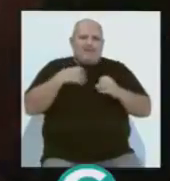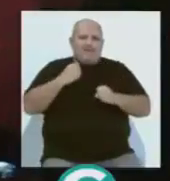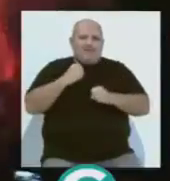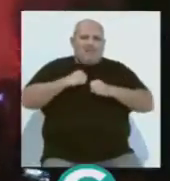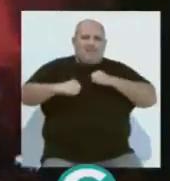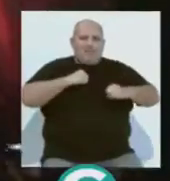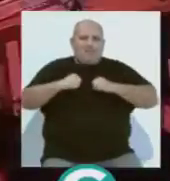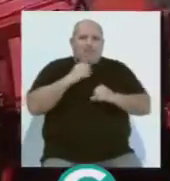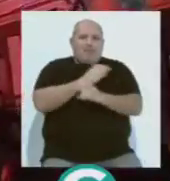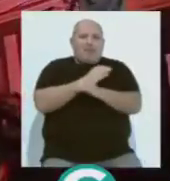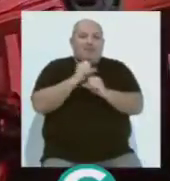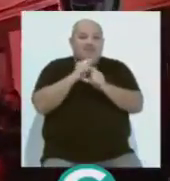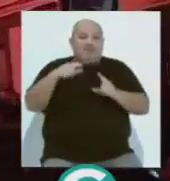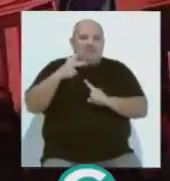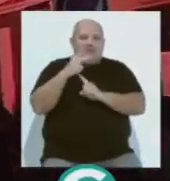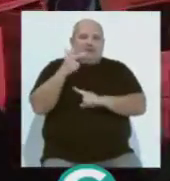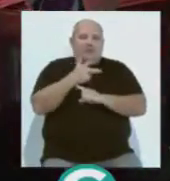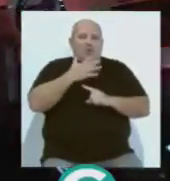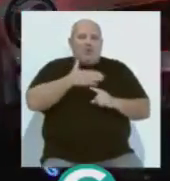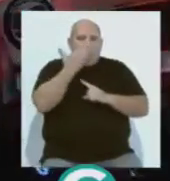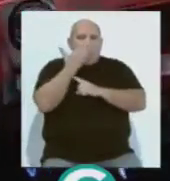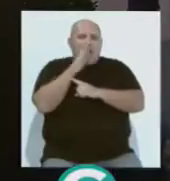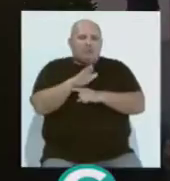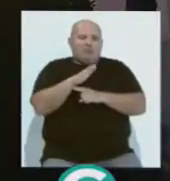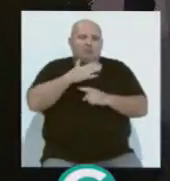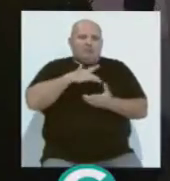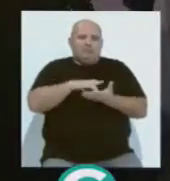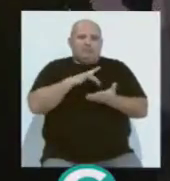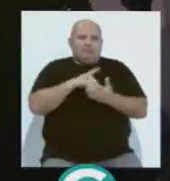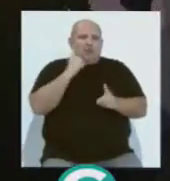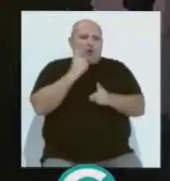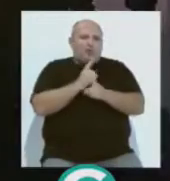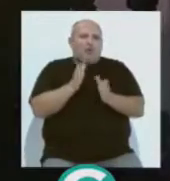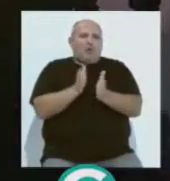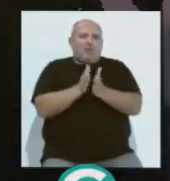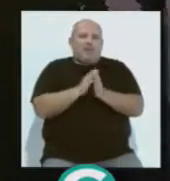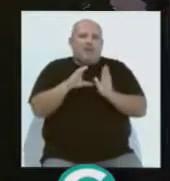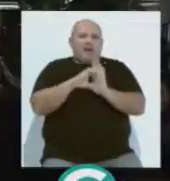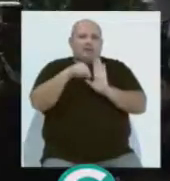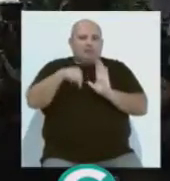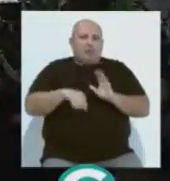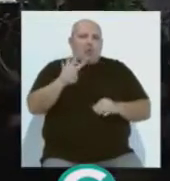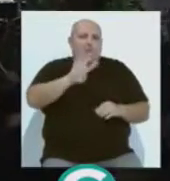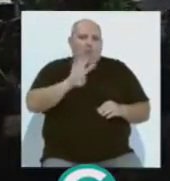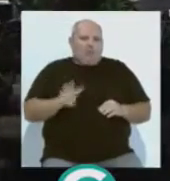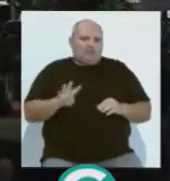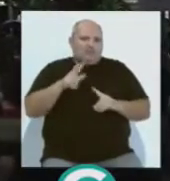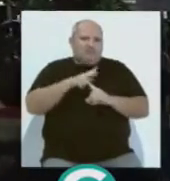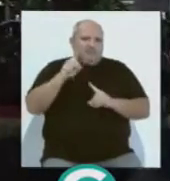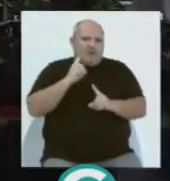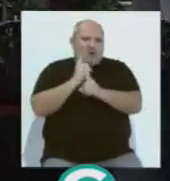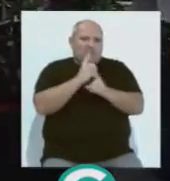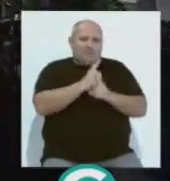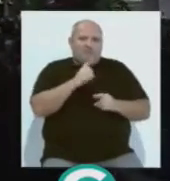trabajo del equipo de Onda Cádiz que lo grababa, una actitud que se repetía contra los compañeros de Canal Sur o cuatro, entre otros medios de